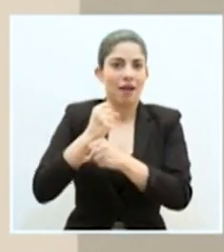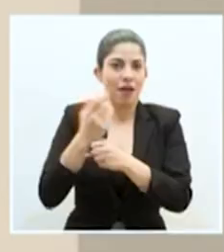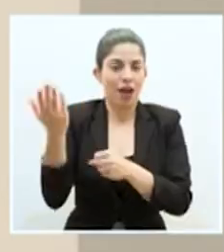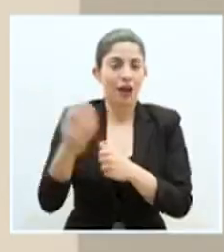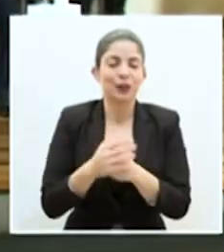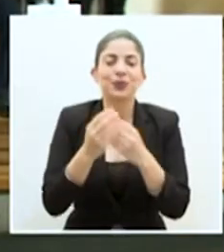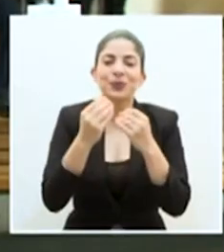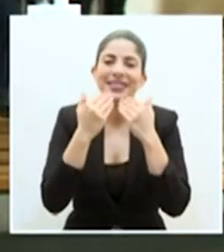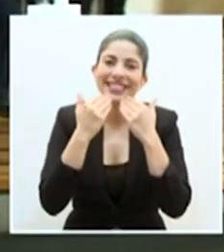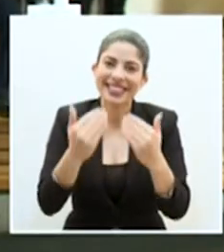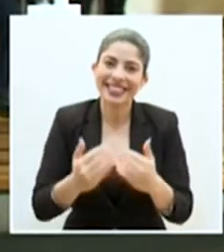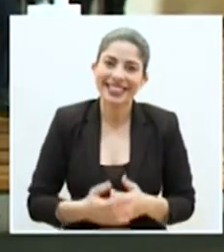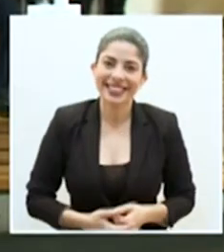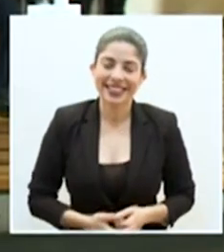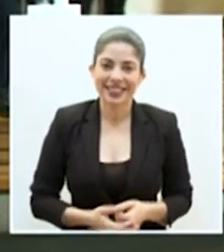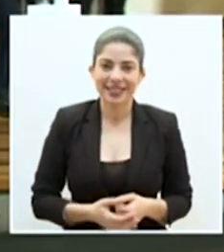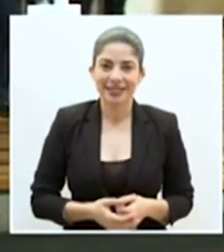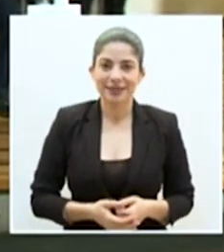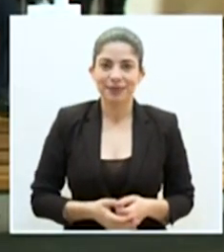gracias.